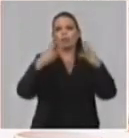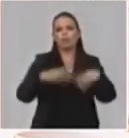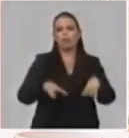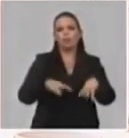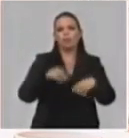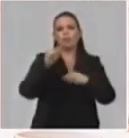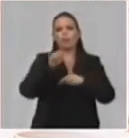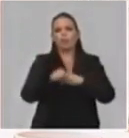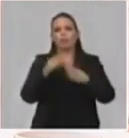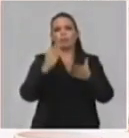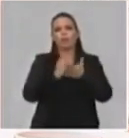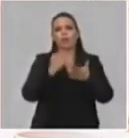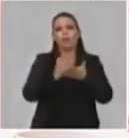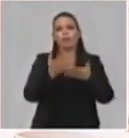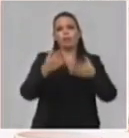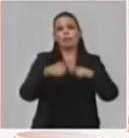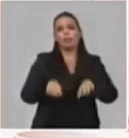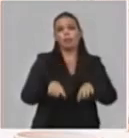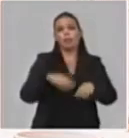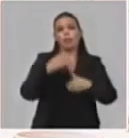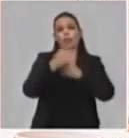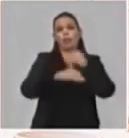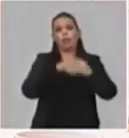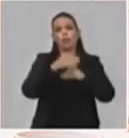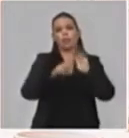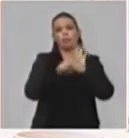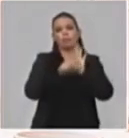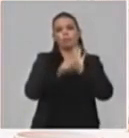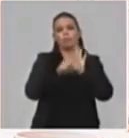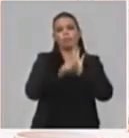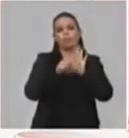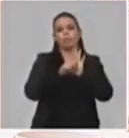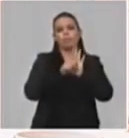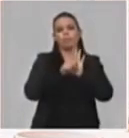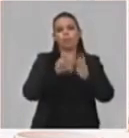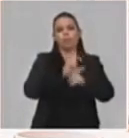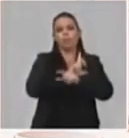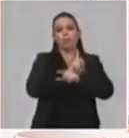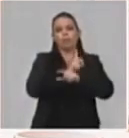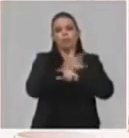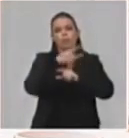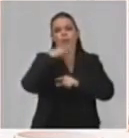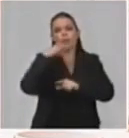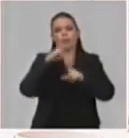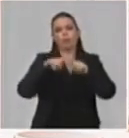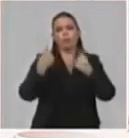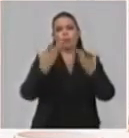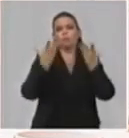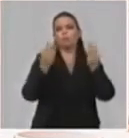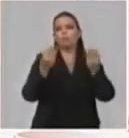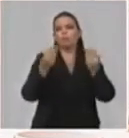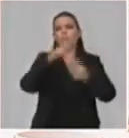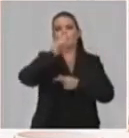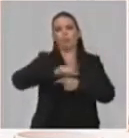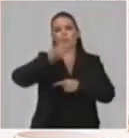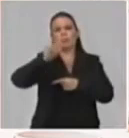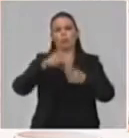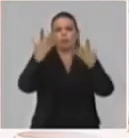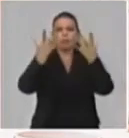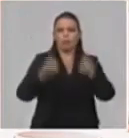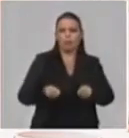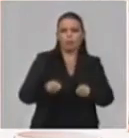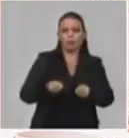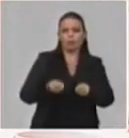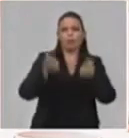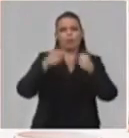que las redes se han ido ejecutando y que no solo los cubanos, nosotros también tenemos el control de muchos países,